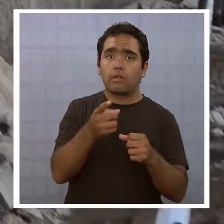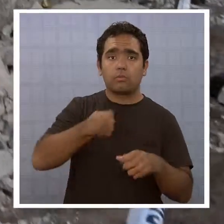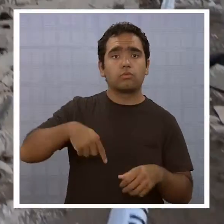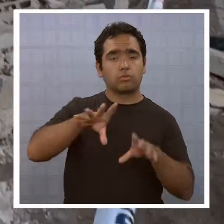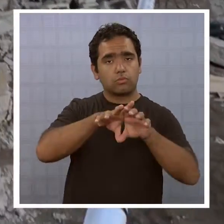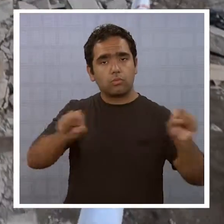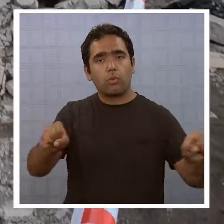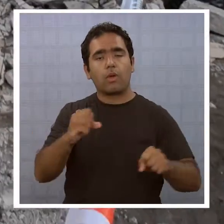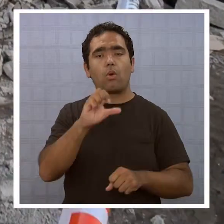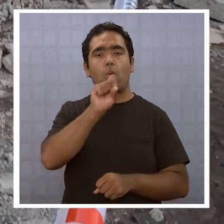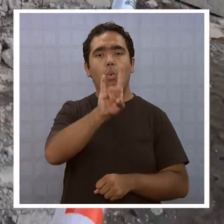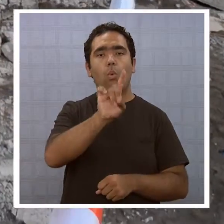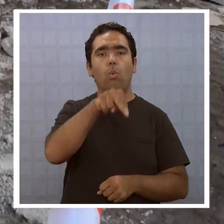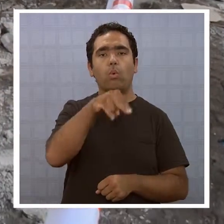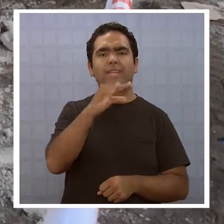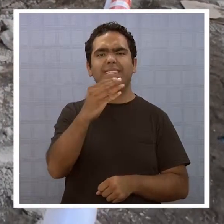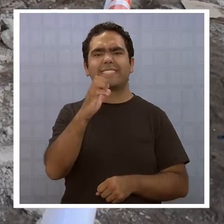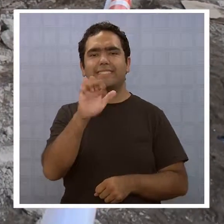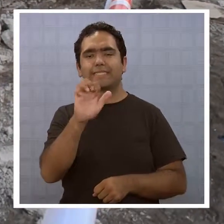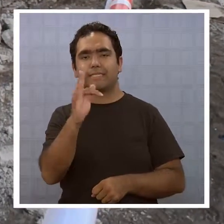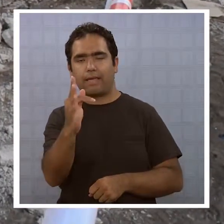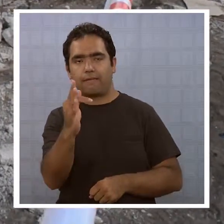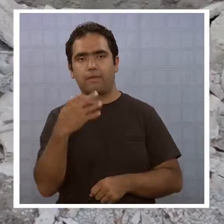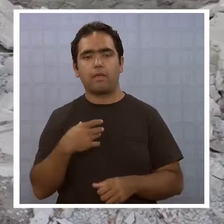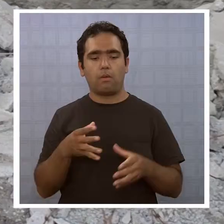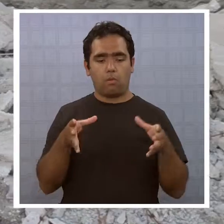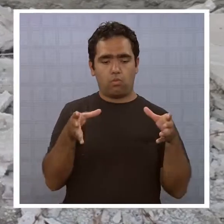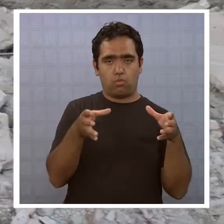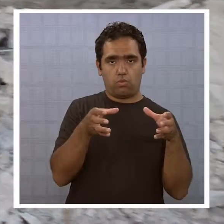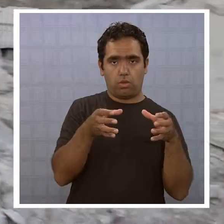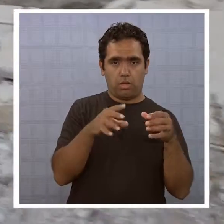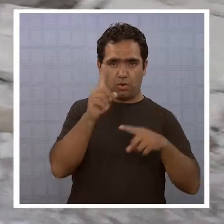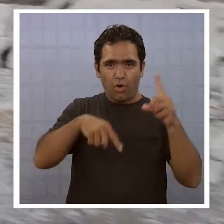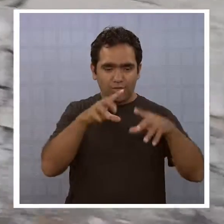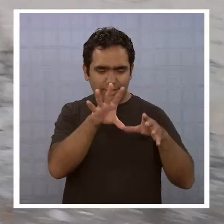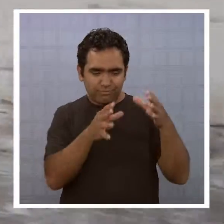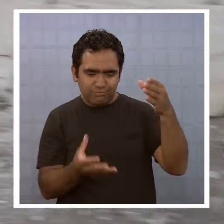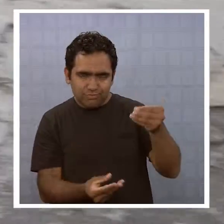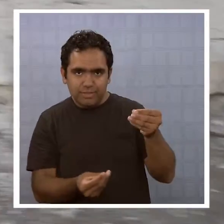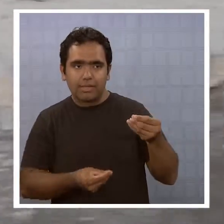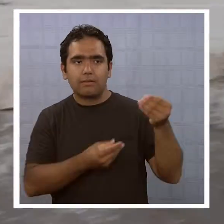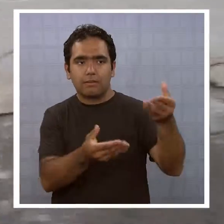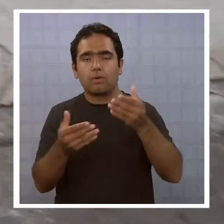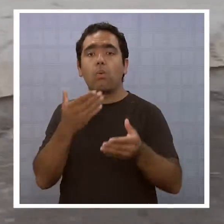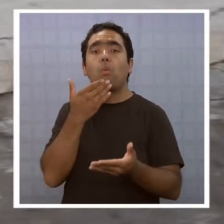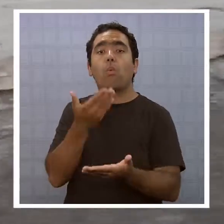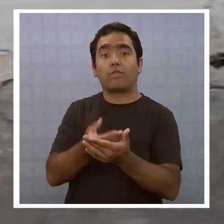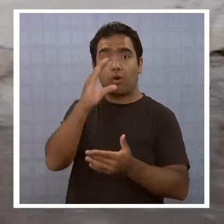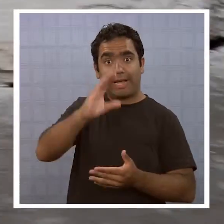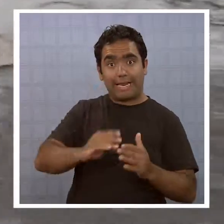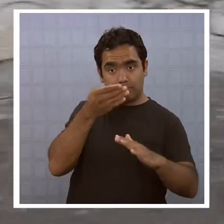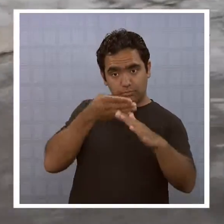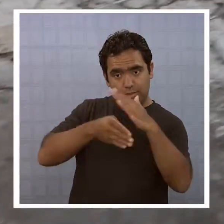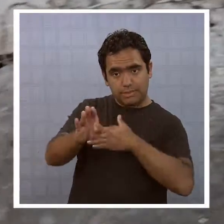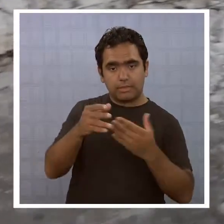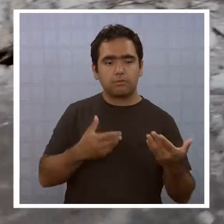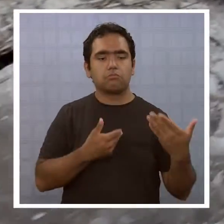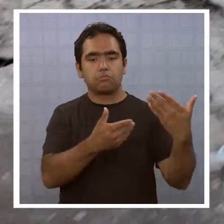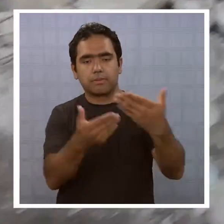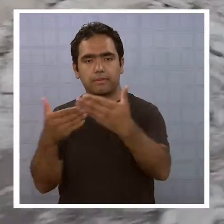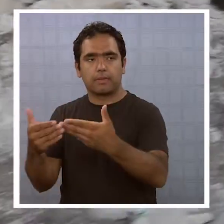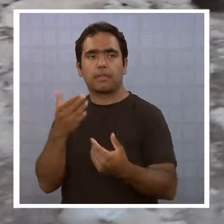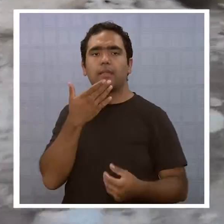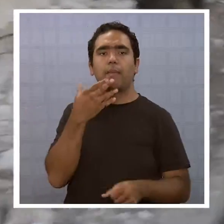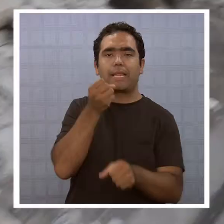Hemos llegado a un acuerdo con UNICEF de entregar un set de materiales para trabajar con los niños desde el minuto que se reintegran a